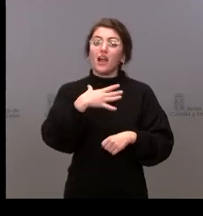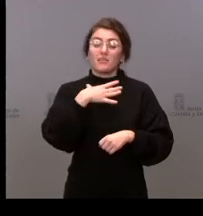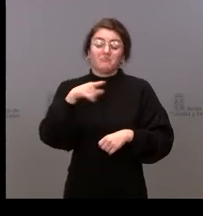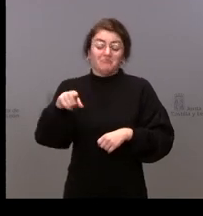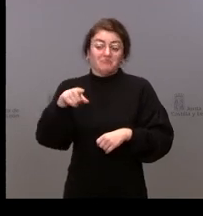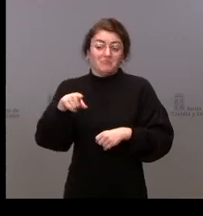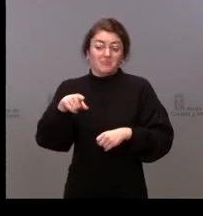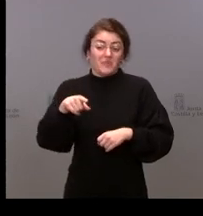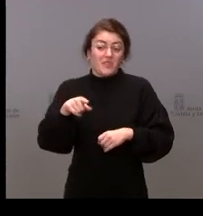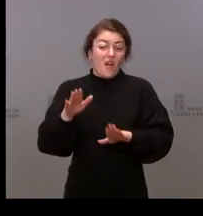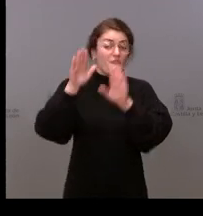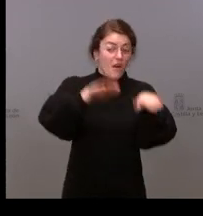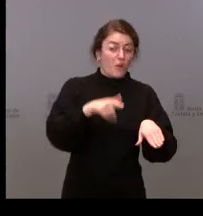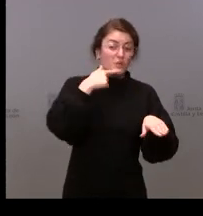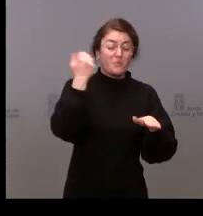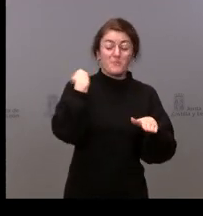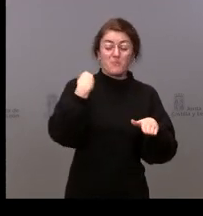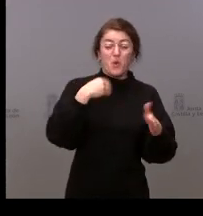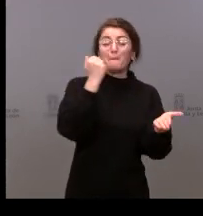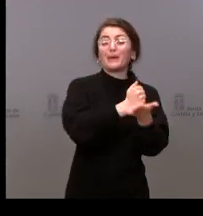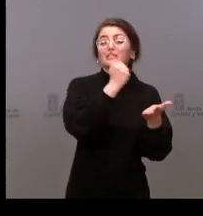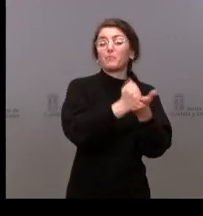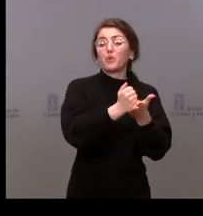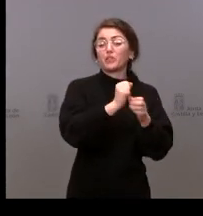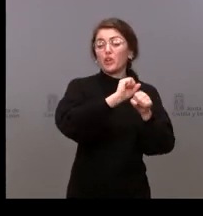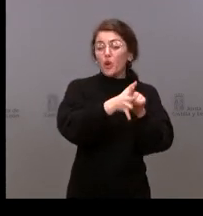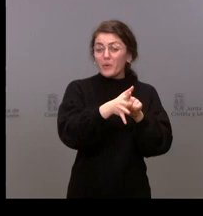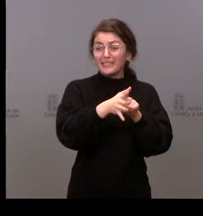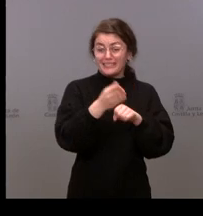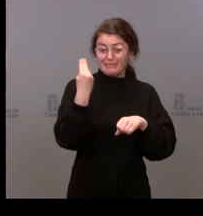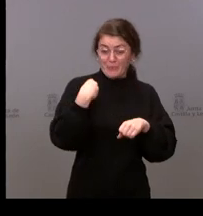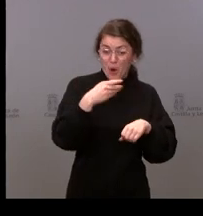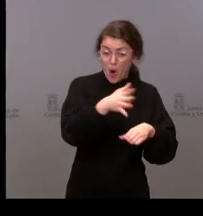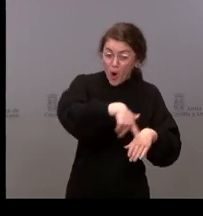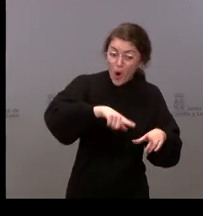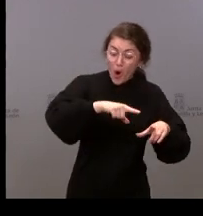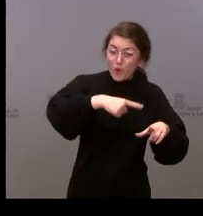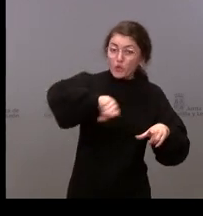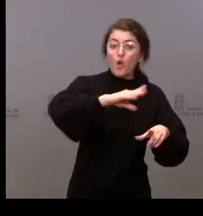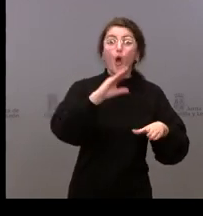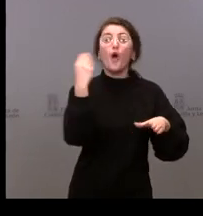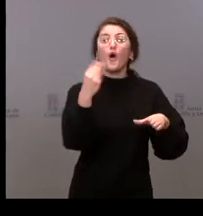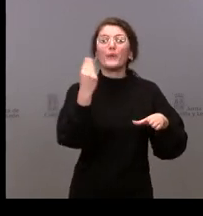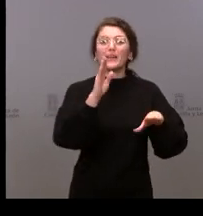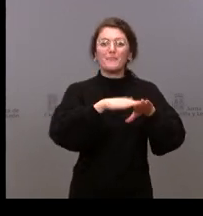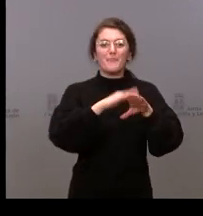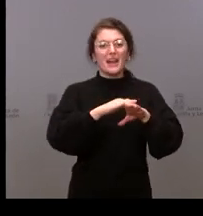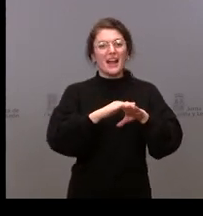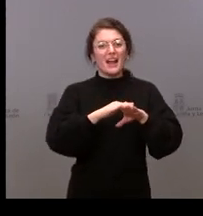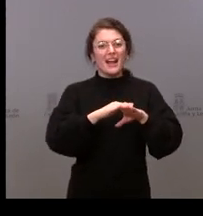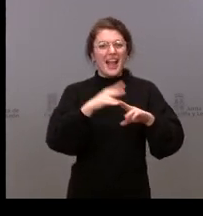pasaporte COVID y sobre todo entre los jóvenes para disuadirles de ir a las discotecas y también hacer test de antígenos